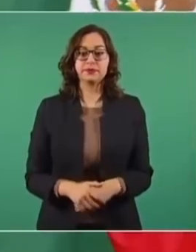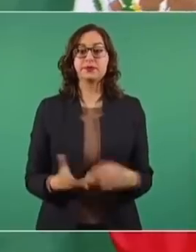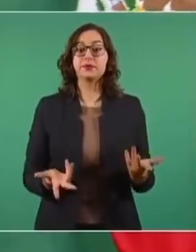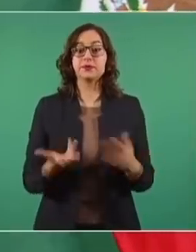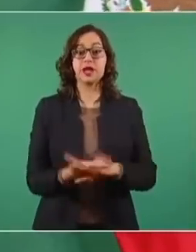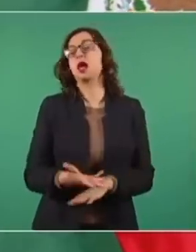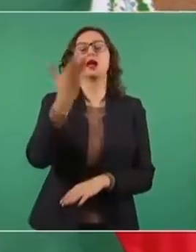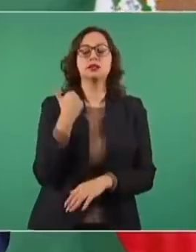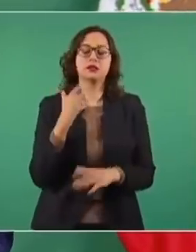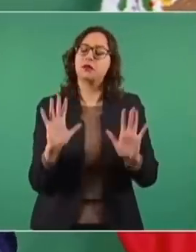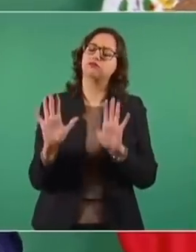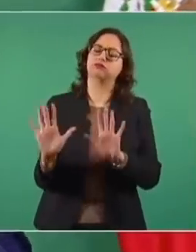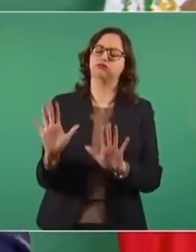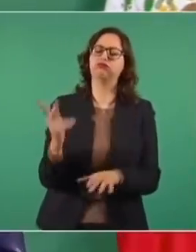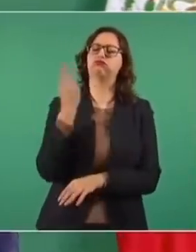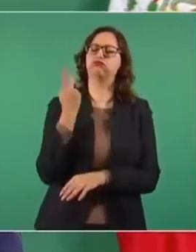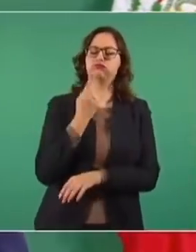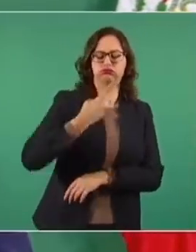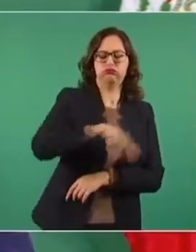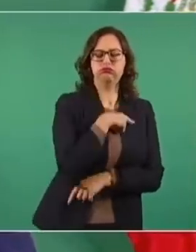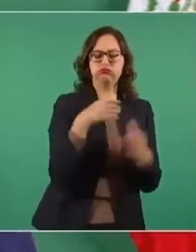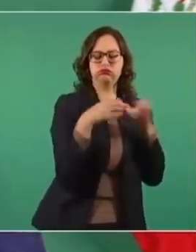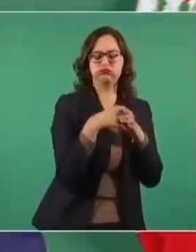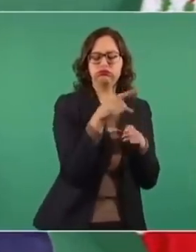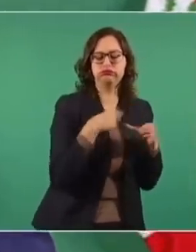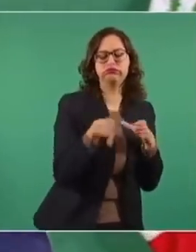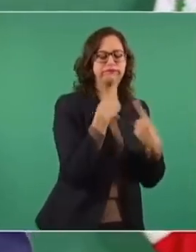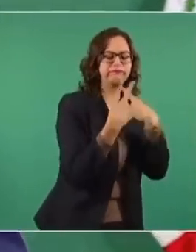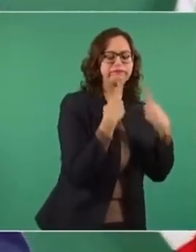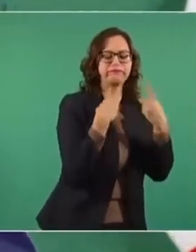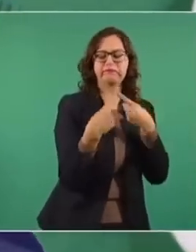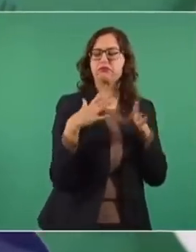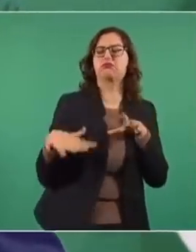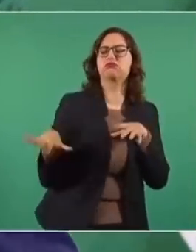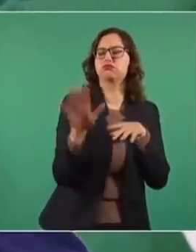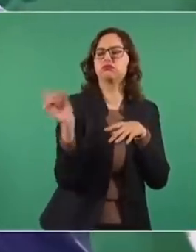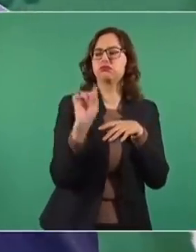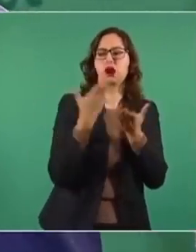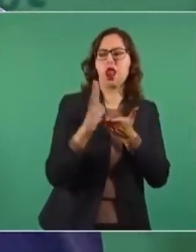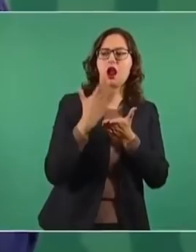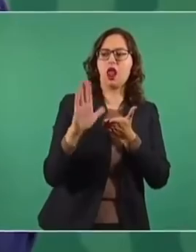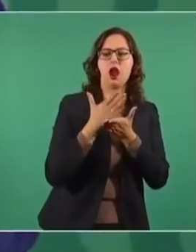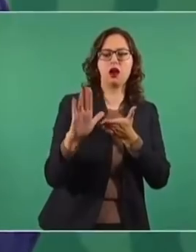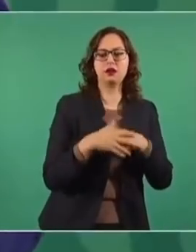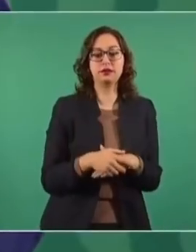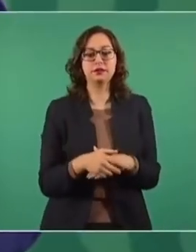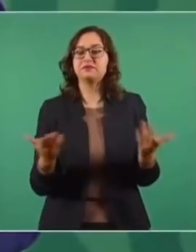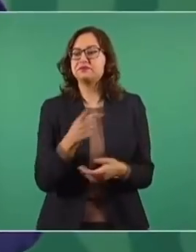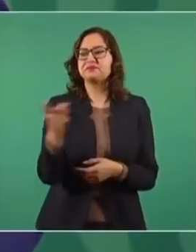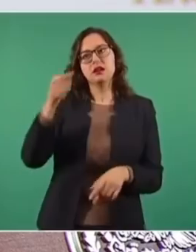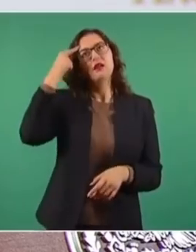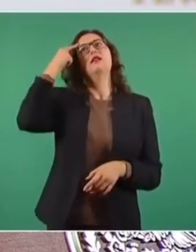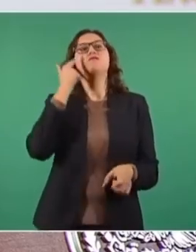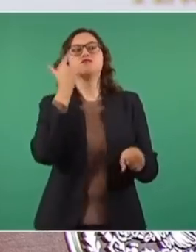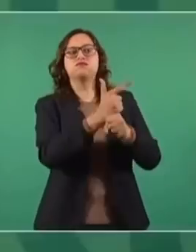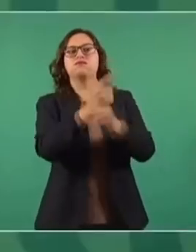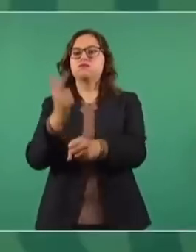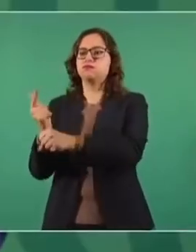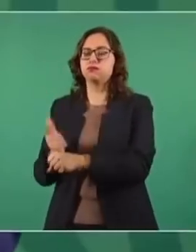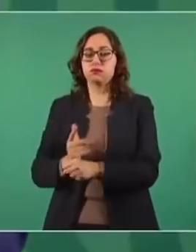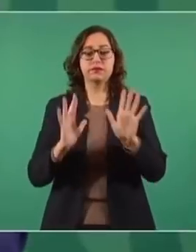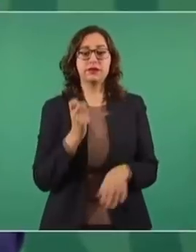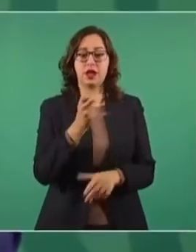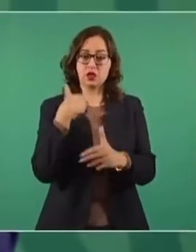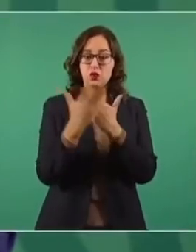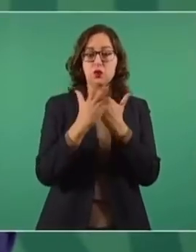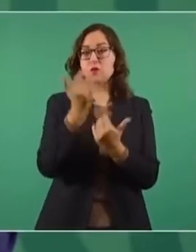Antes decían la política es asunto de los políticos. Y todo se resolvía arriba. Y el pueblo no lo tomaban en cuenta. Además decían el pueblo no chiste. Vamos en su